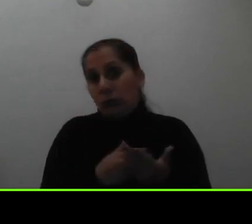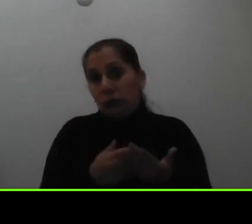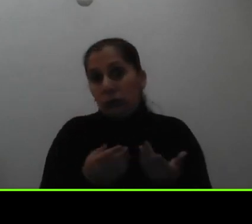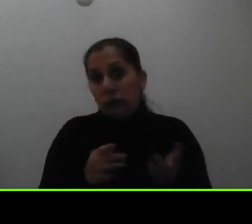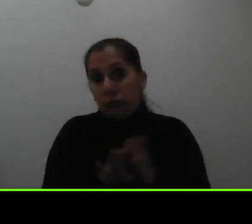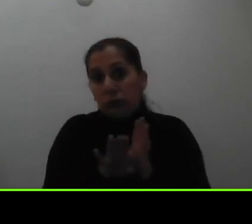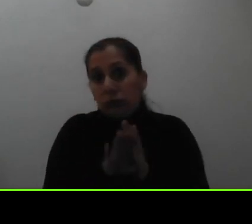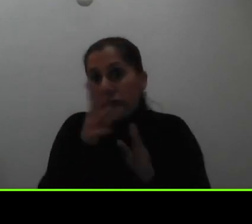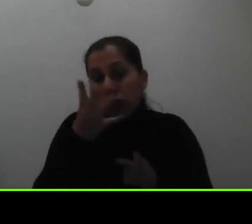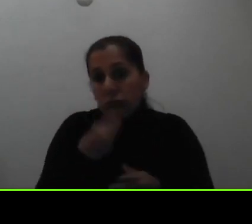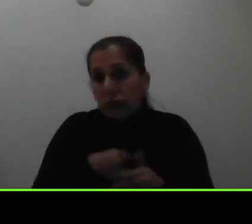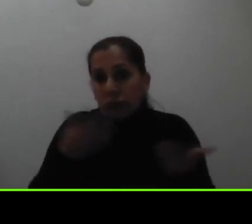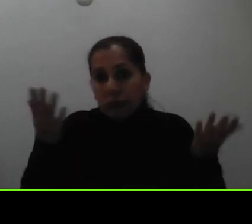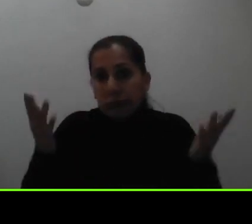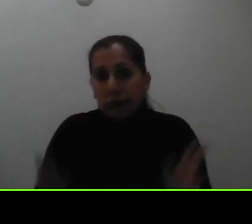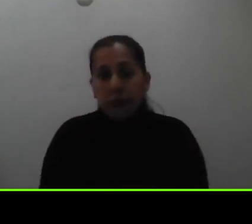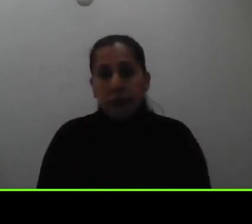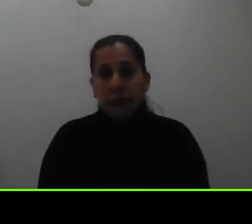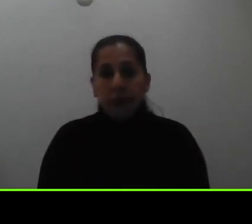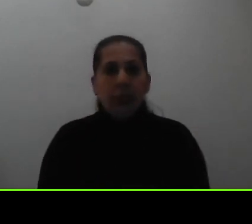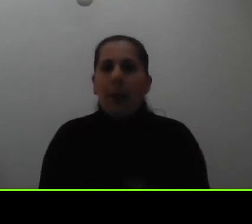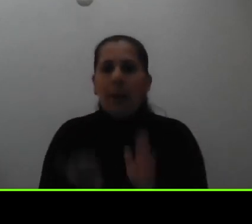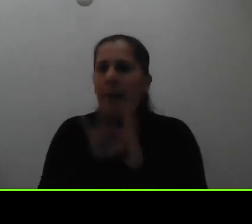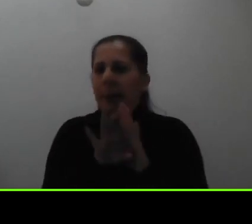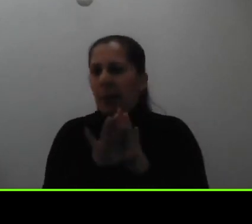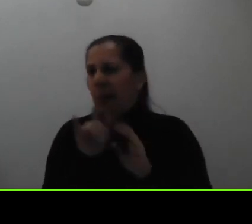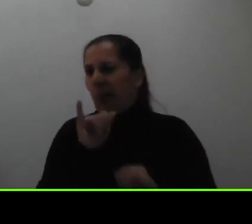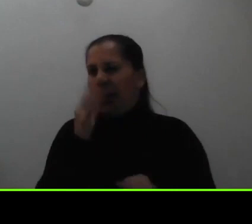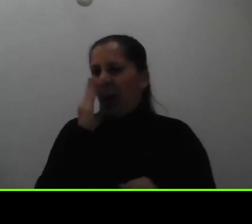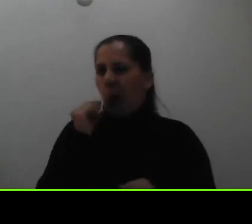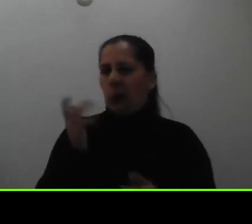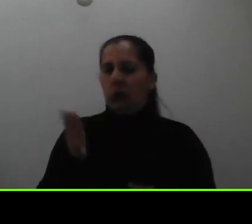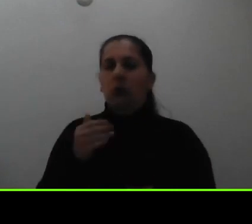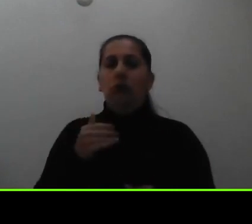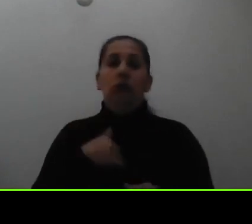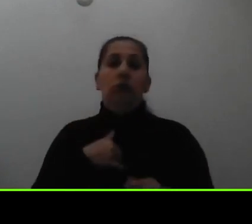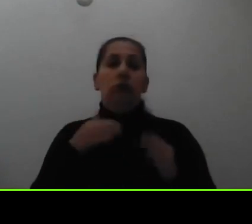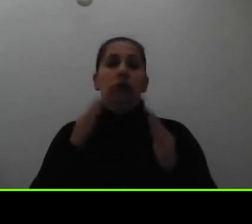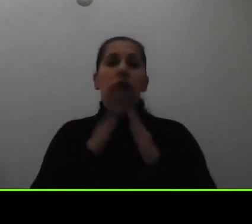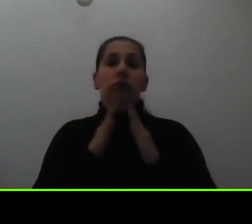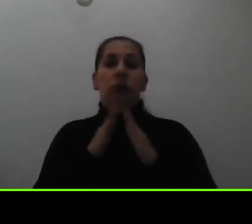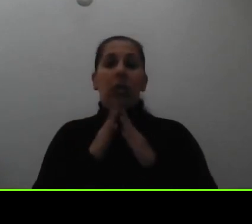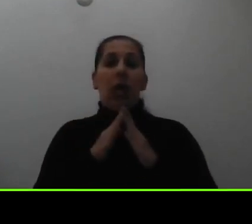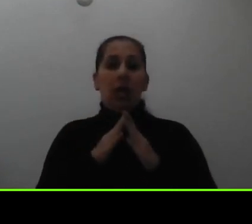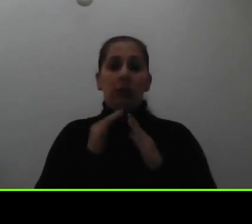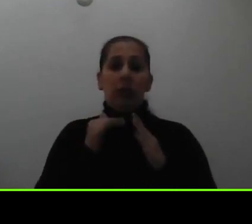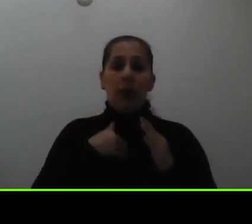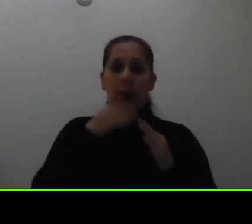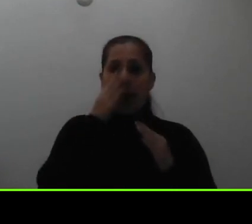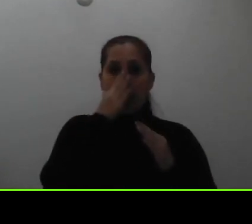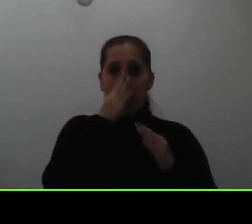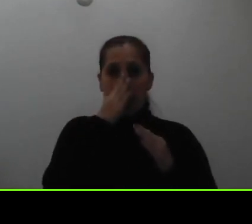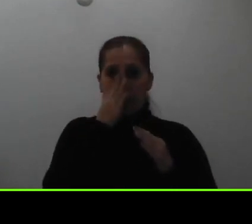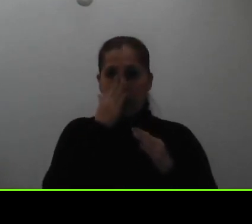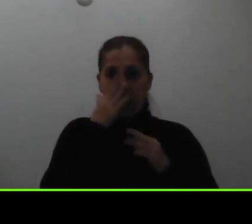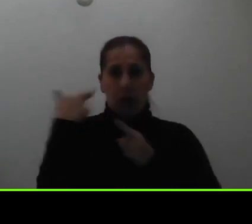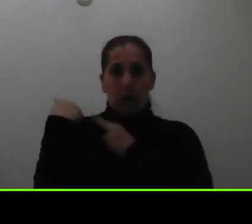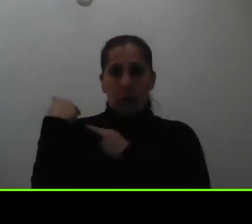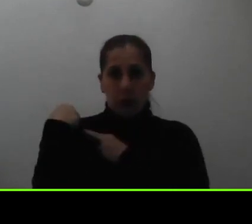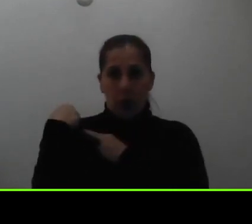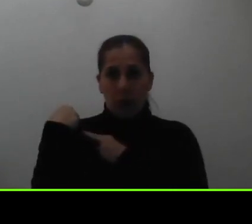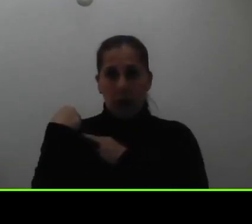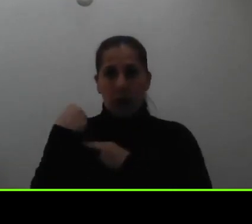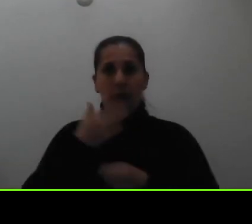nos digan bueno sigo con el ejemplo de los abuelitos entonces yo veo como mi digamos mi mamá se hace cargo de